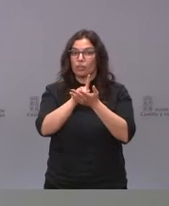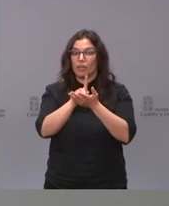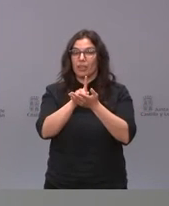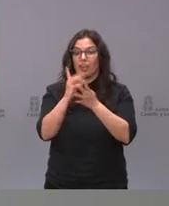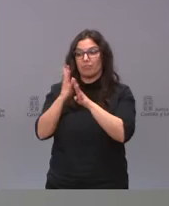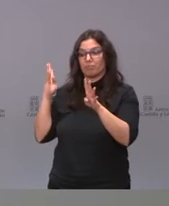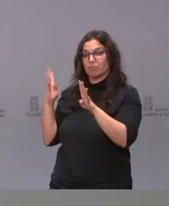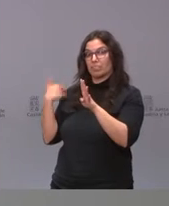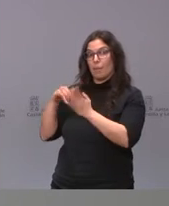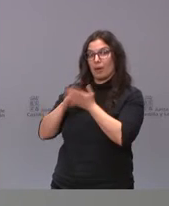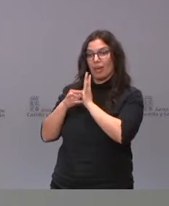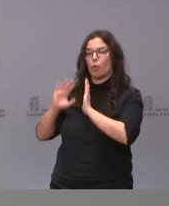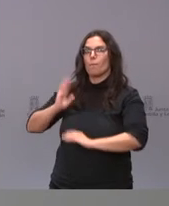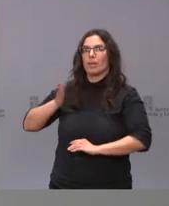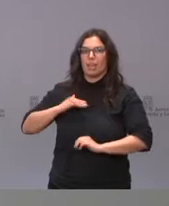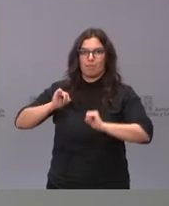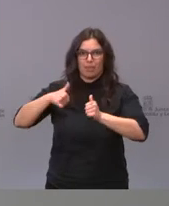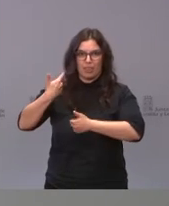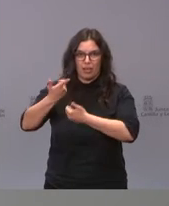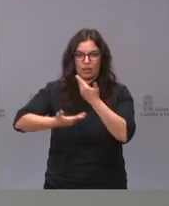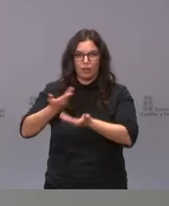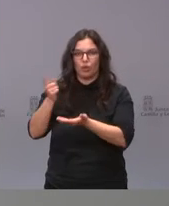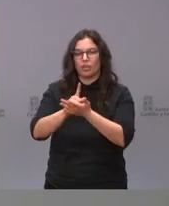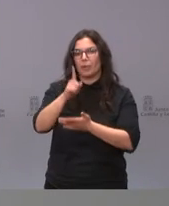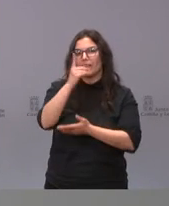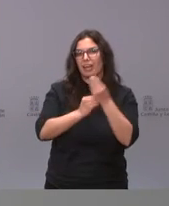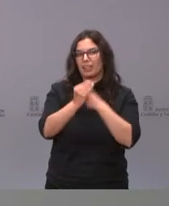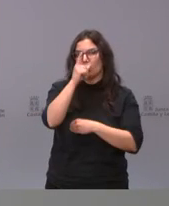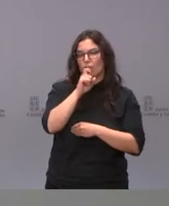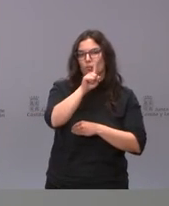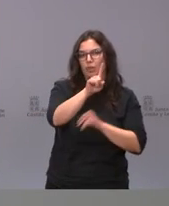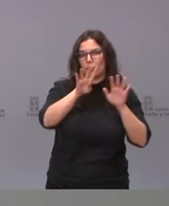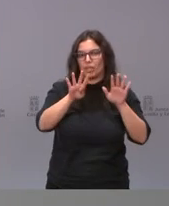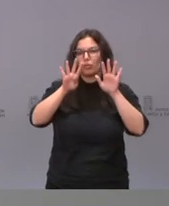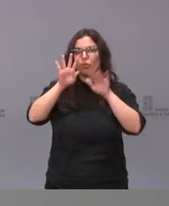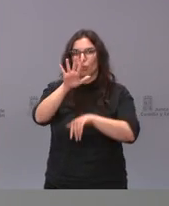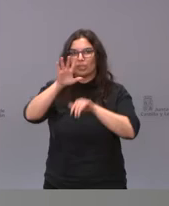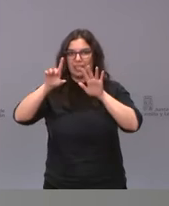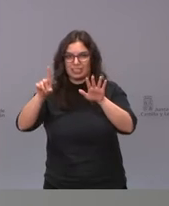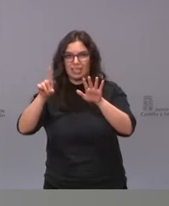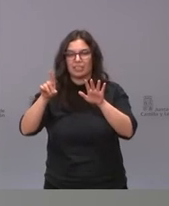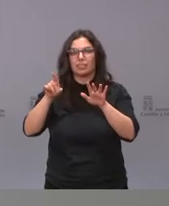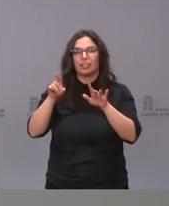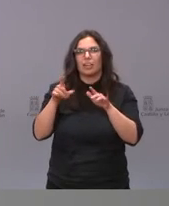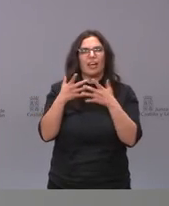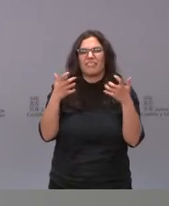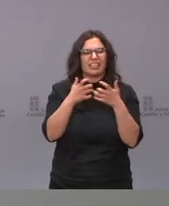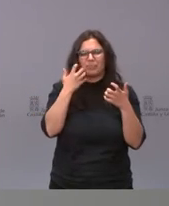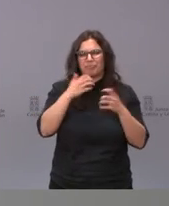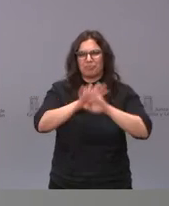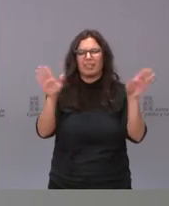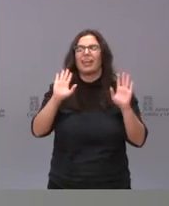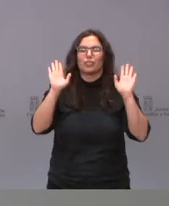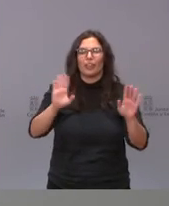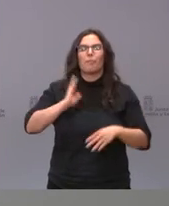planificado mañana nacidos en 1956 he hecho una frase como un indio es decir mañana